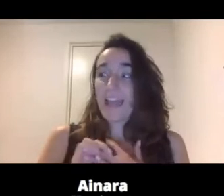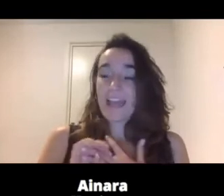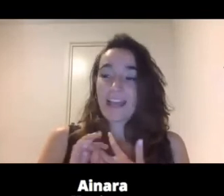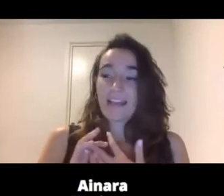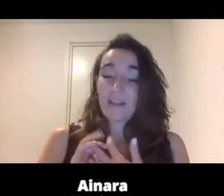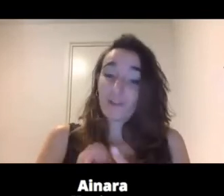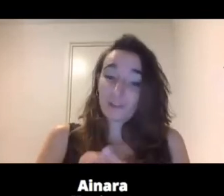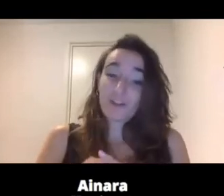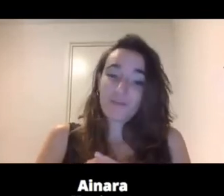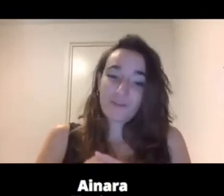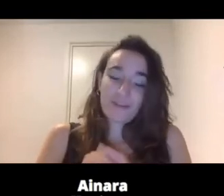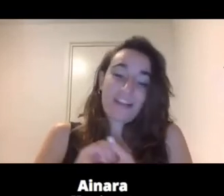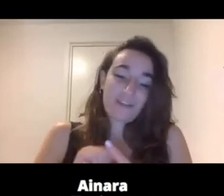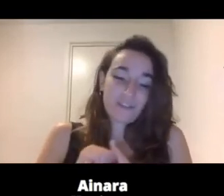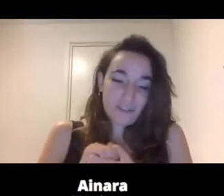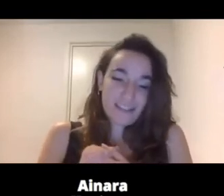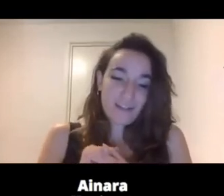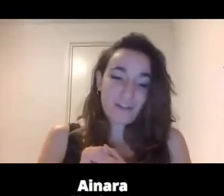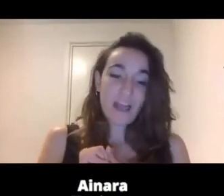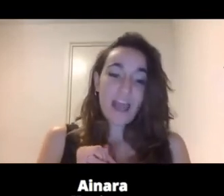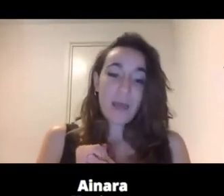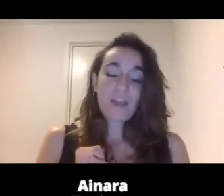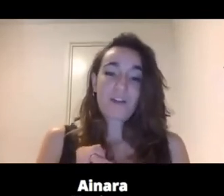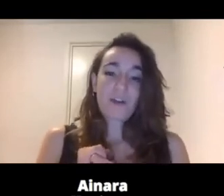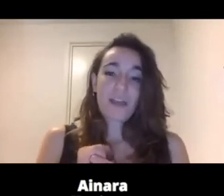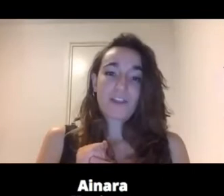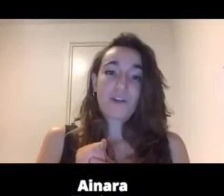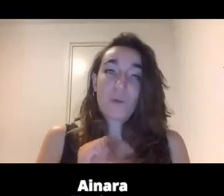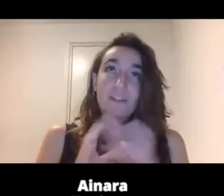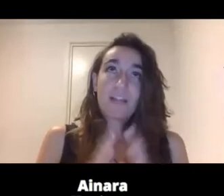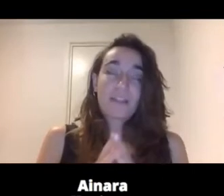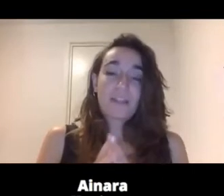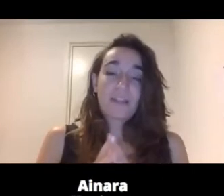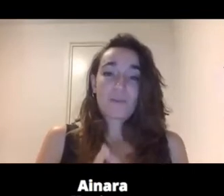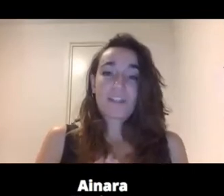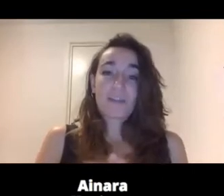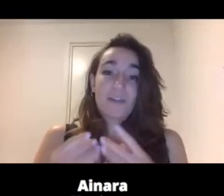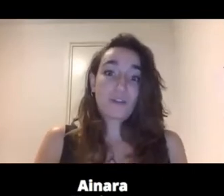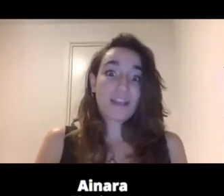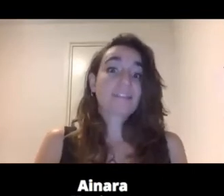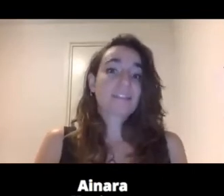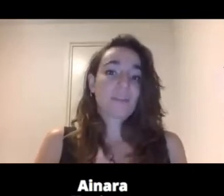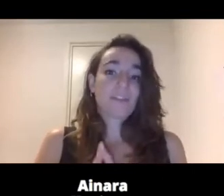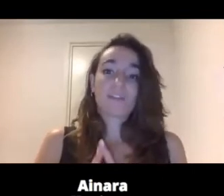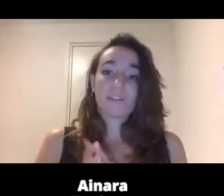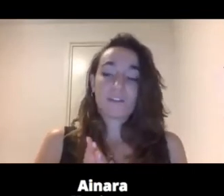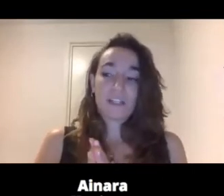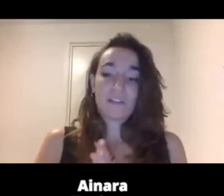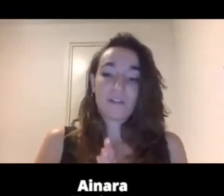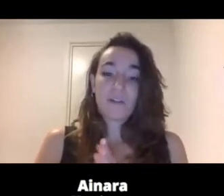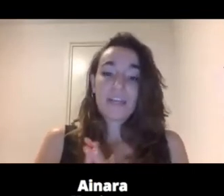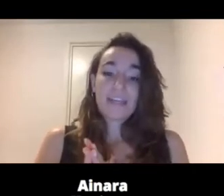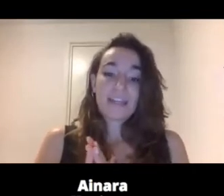también otro error yo creo que sí error pero yo opté al principio por ser muy autodidacta también con